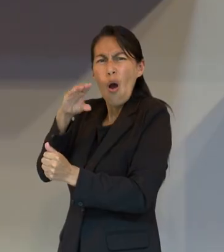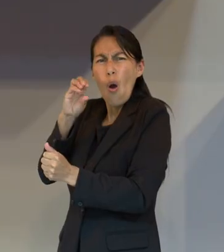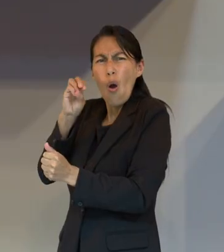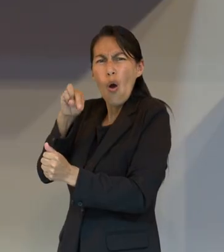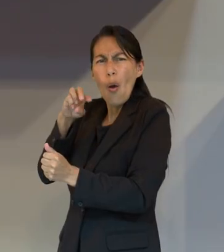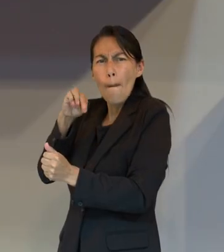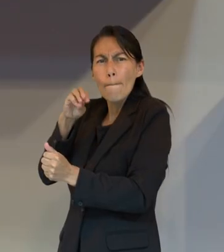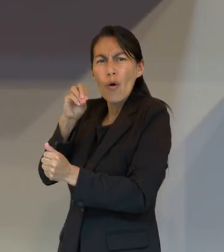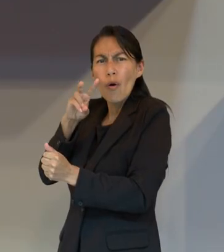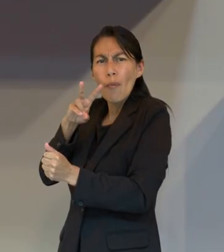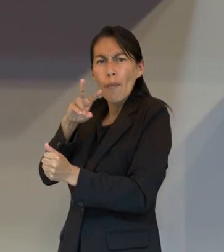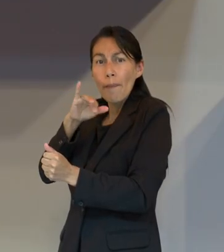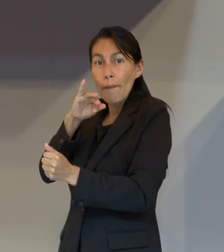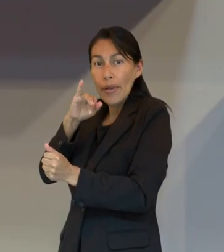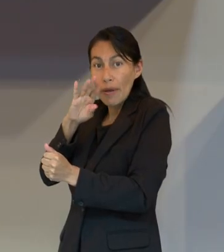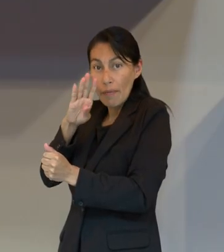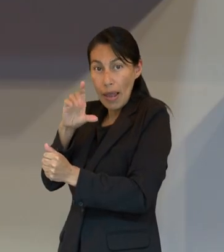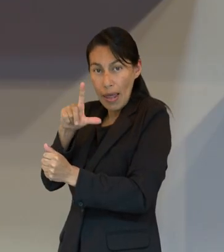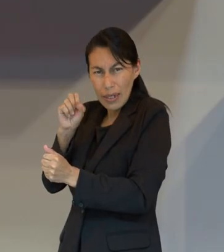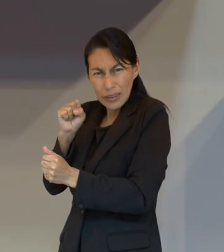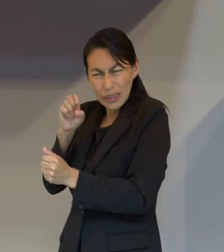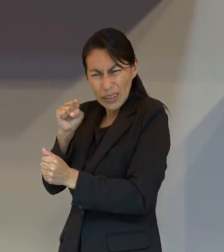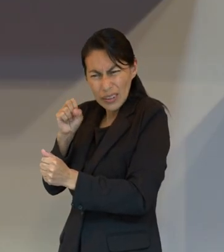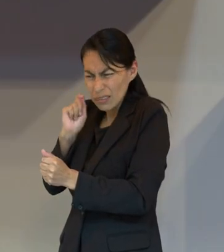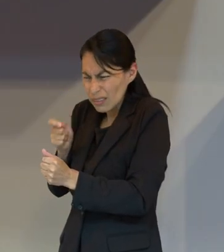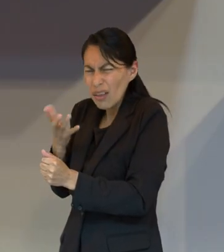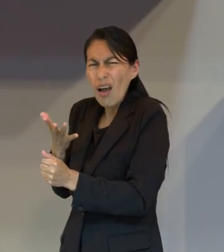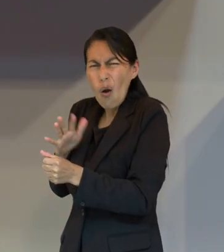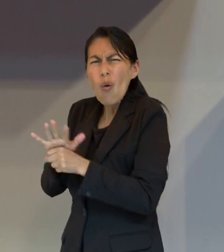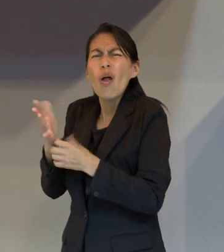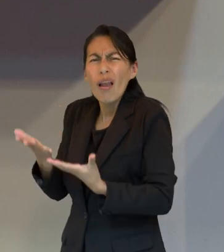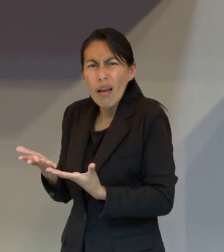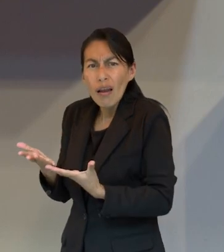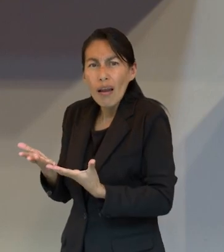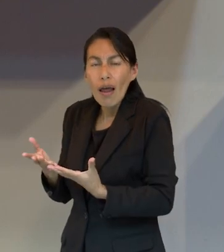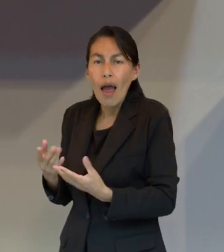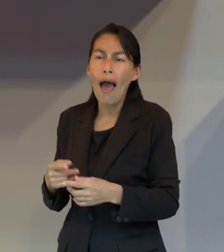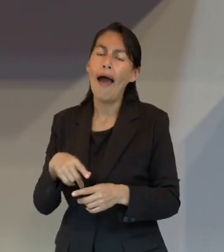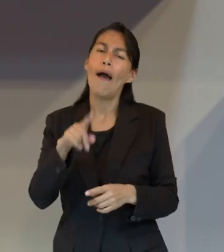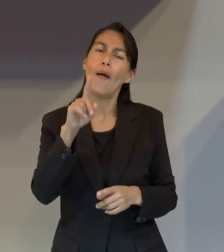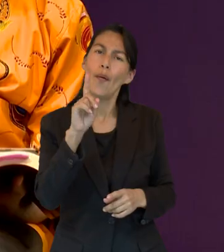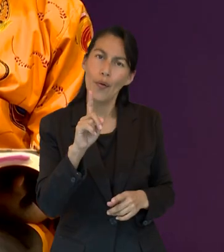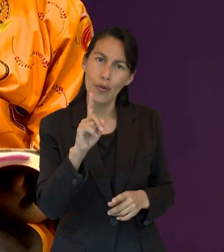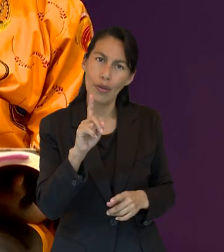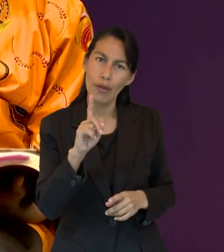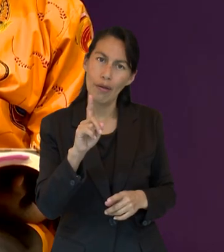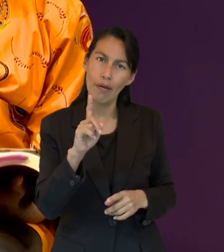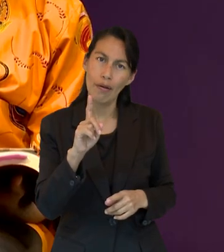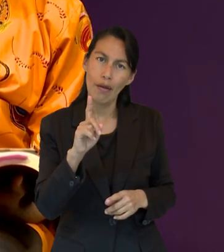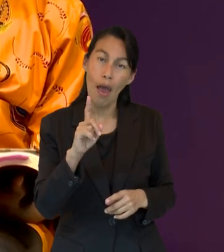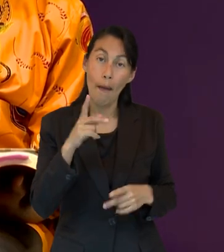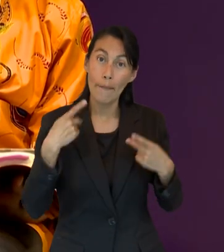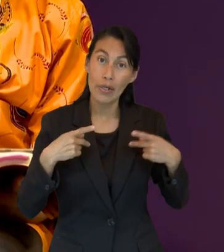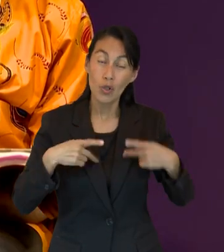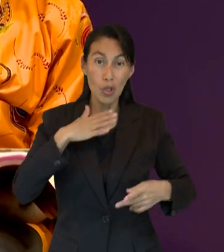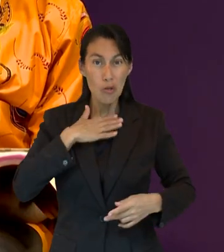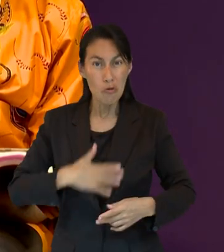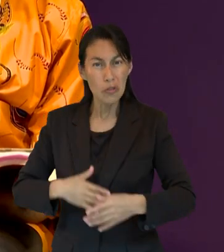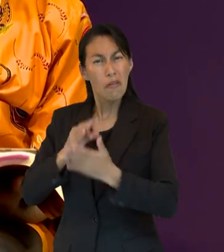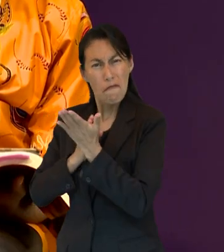inconmovibles. ¿Cuáles serán estas cosas inconmovibles? Una de ellas es los